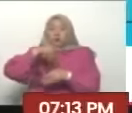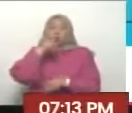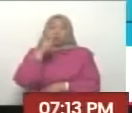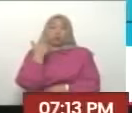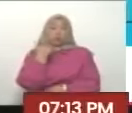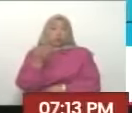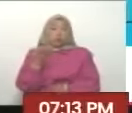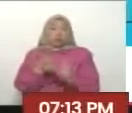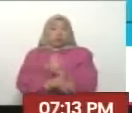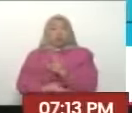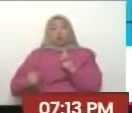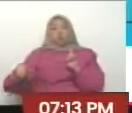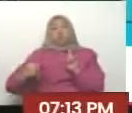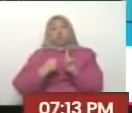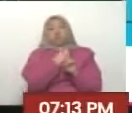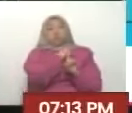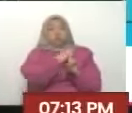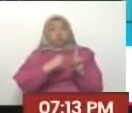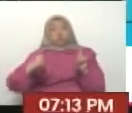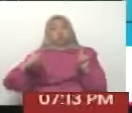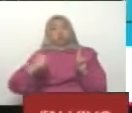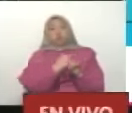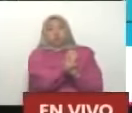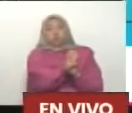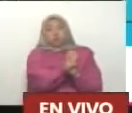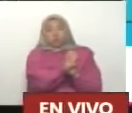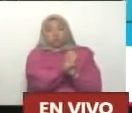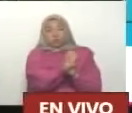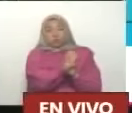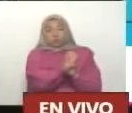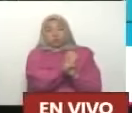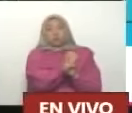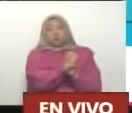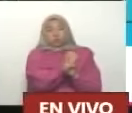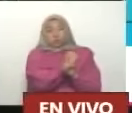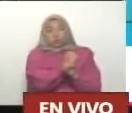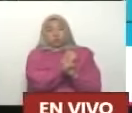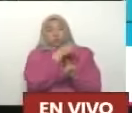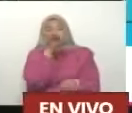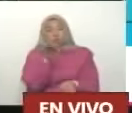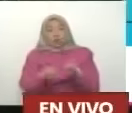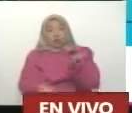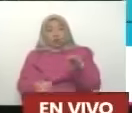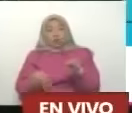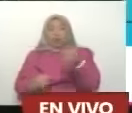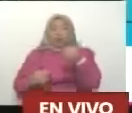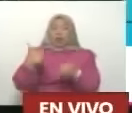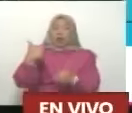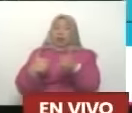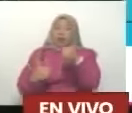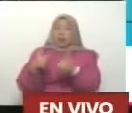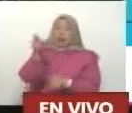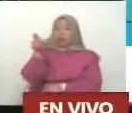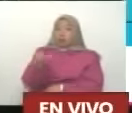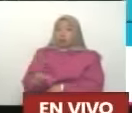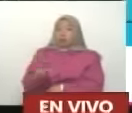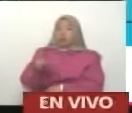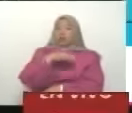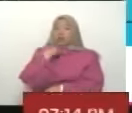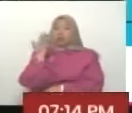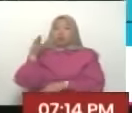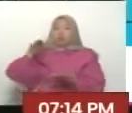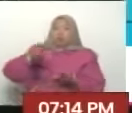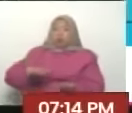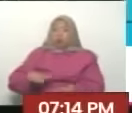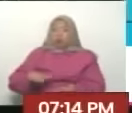con violencia donde asesinaron inclusive a un candidato presidencial lo recuerdan y le